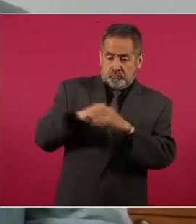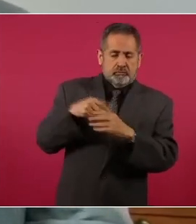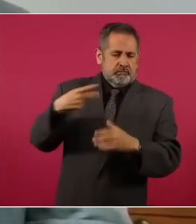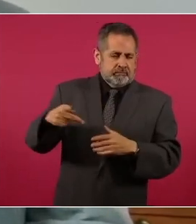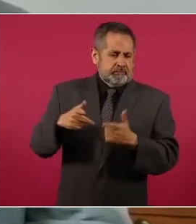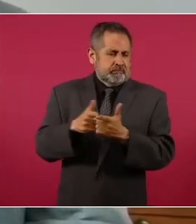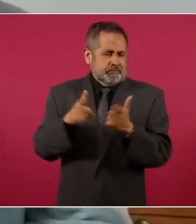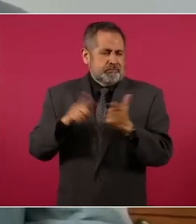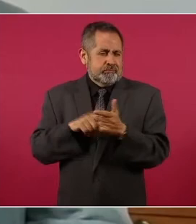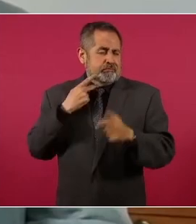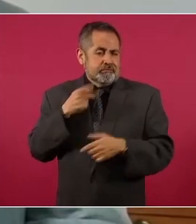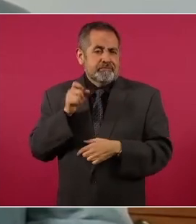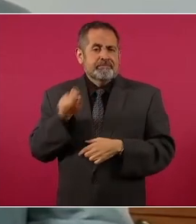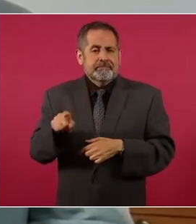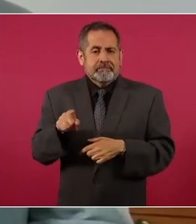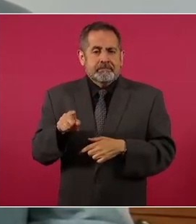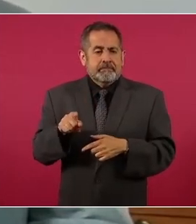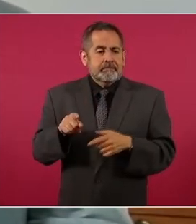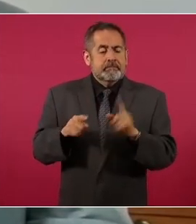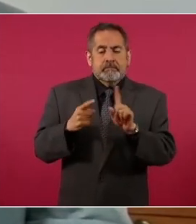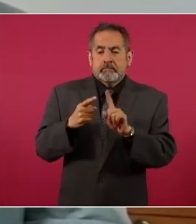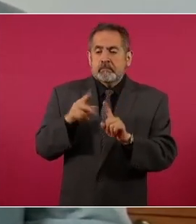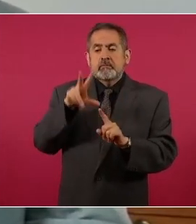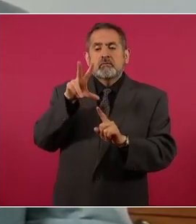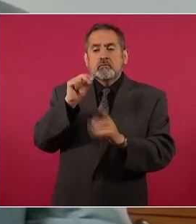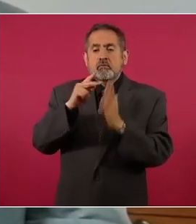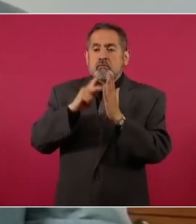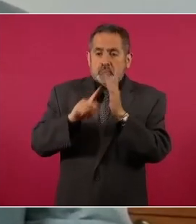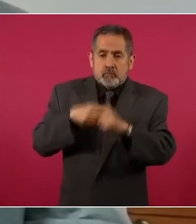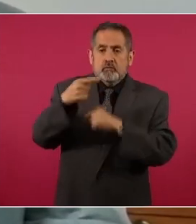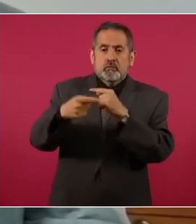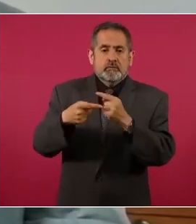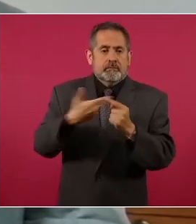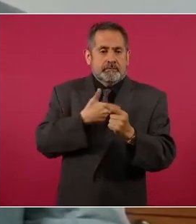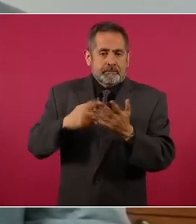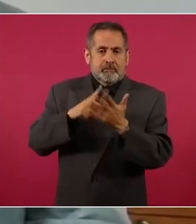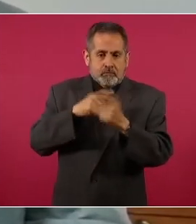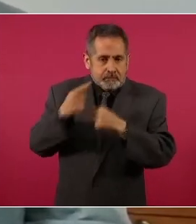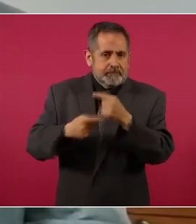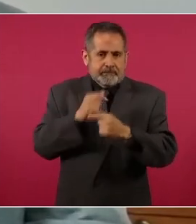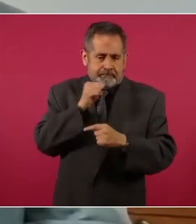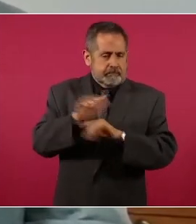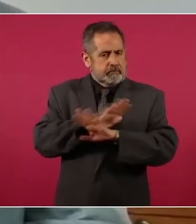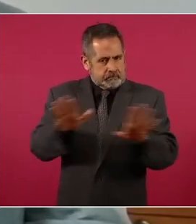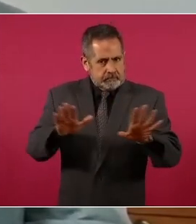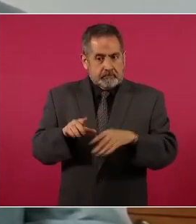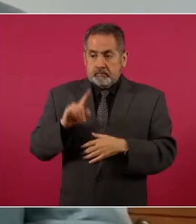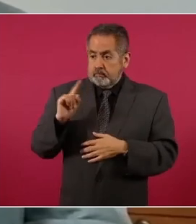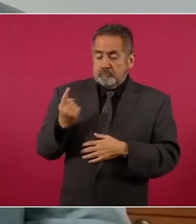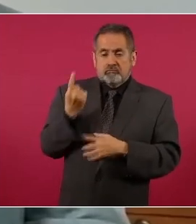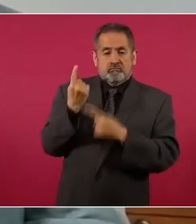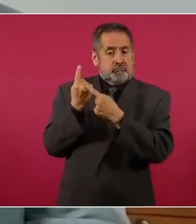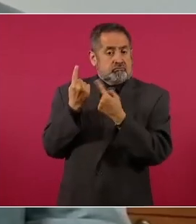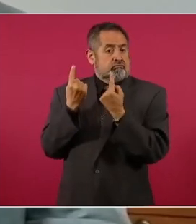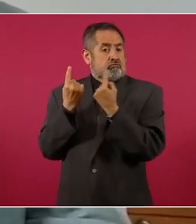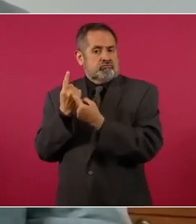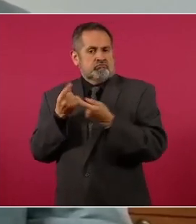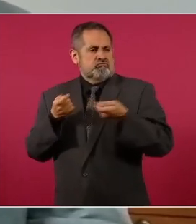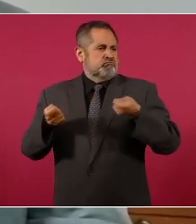tenía al menos el límite de la no reelección. Y sin embargo, el poder absoluto hizo mucho daño.